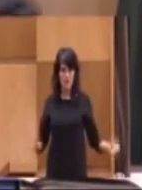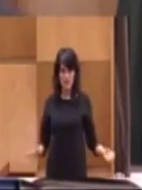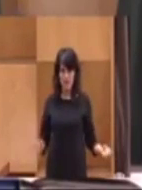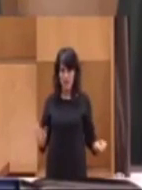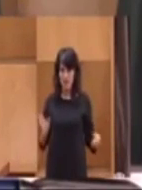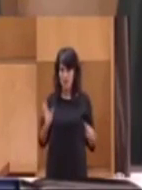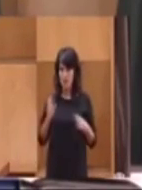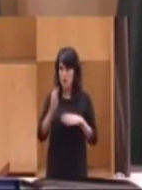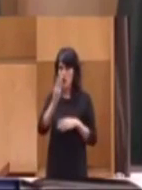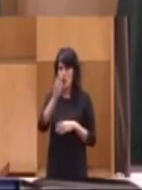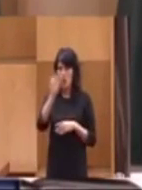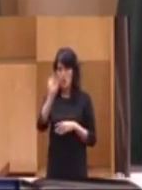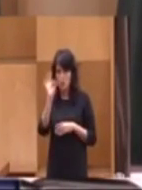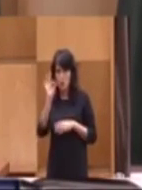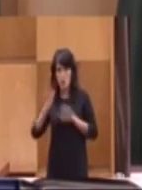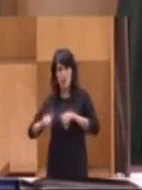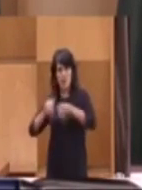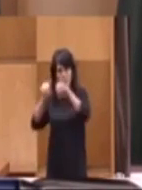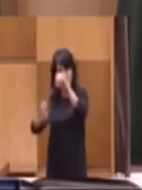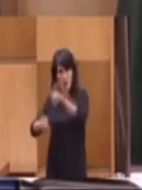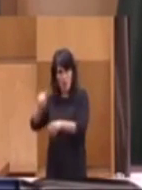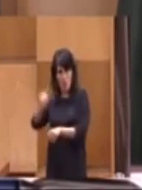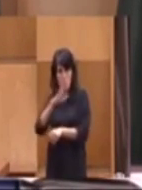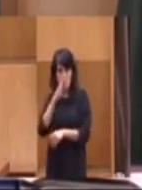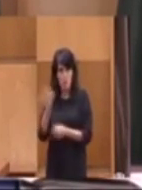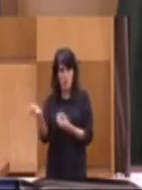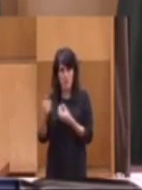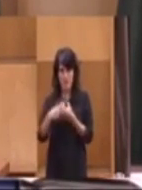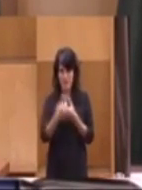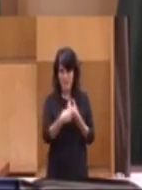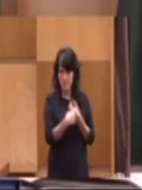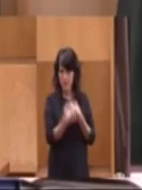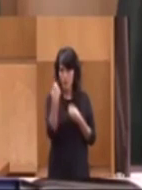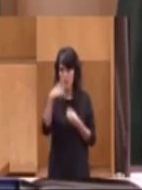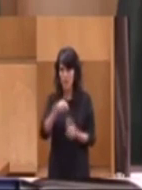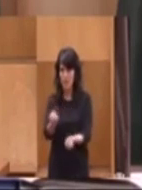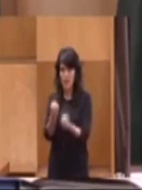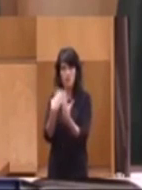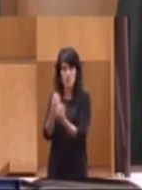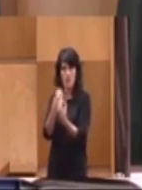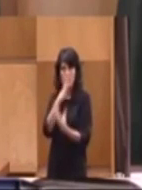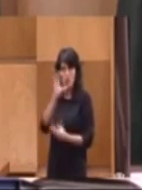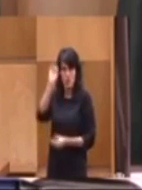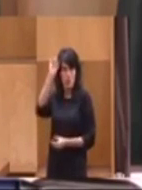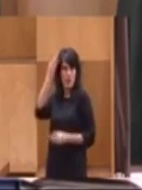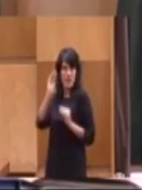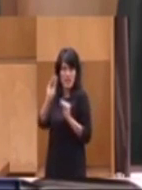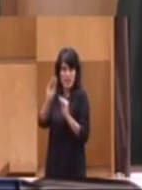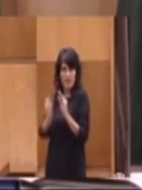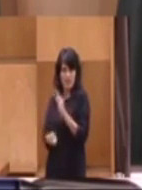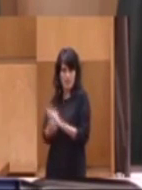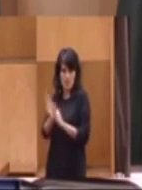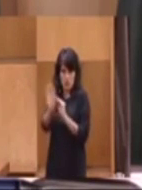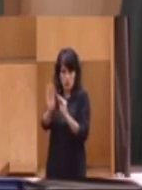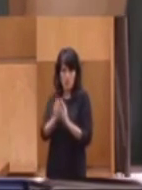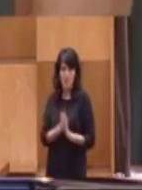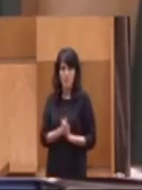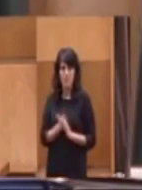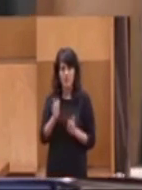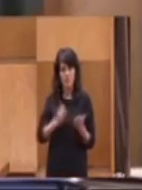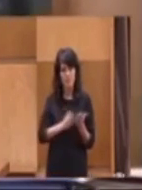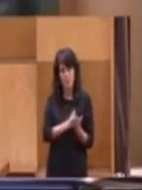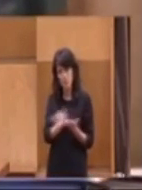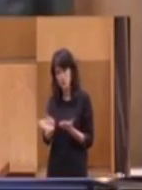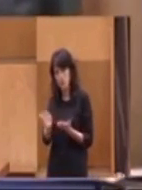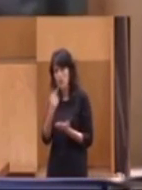pro-referendum por su participación y su información y por la iniciativa. Por otro lado, decir